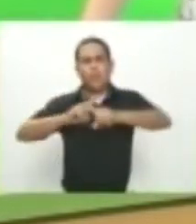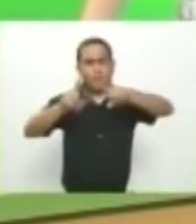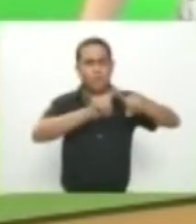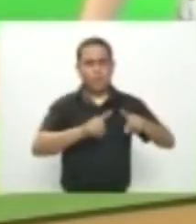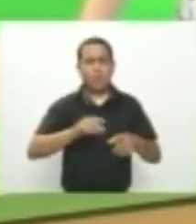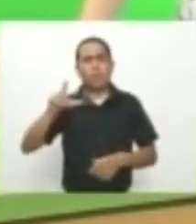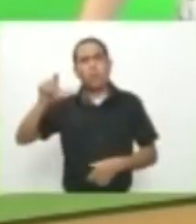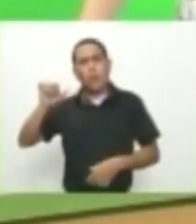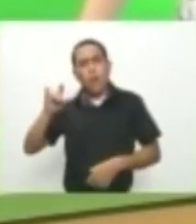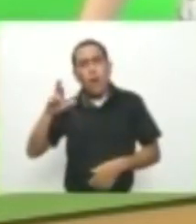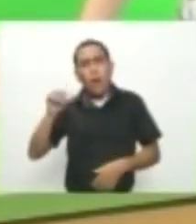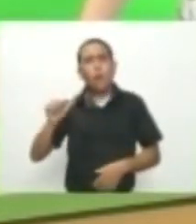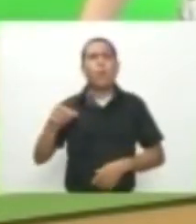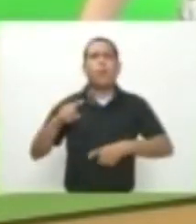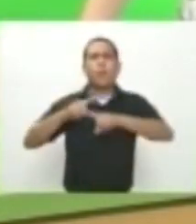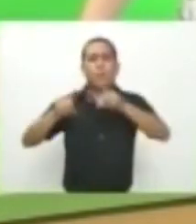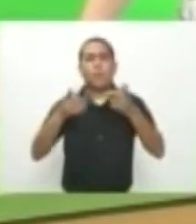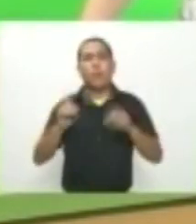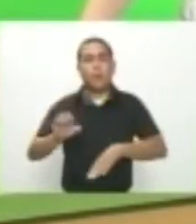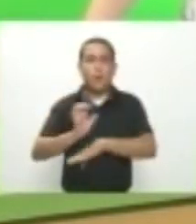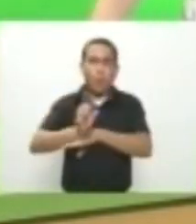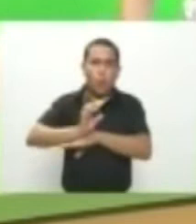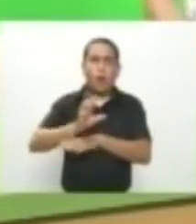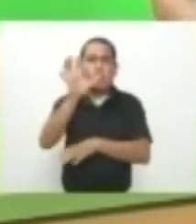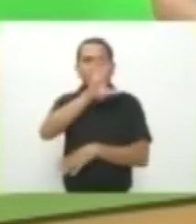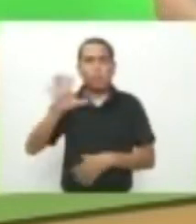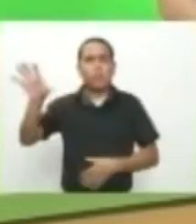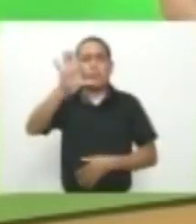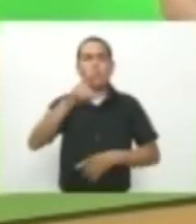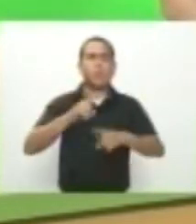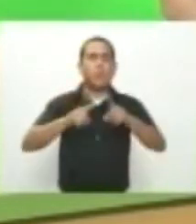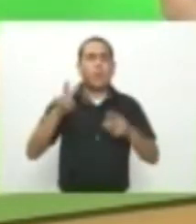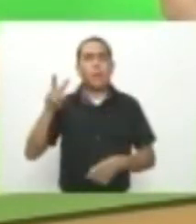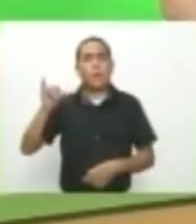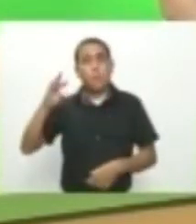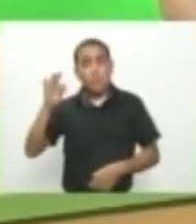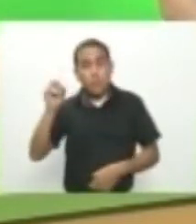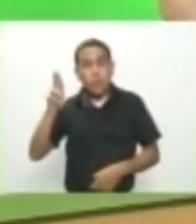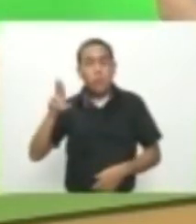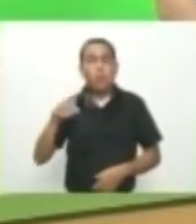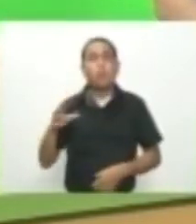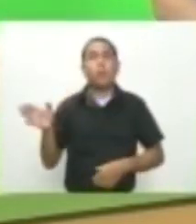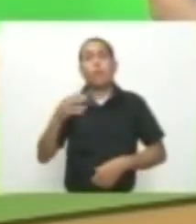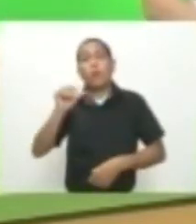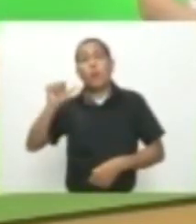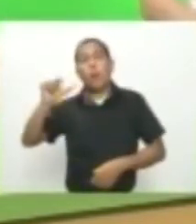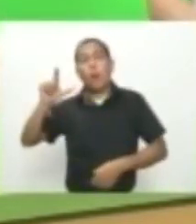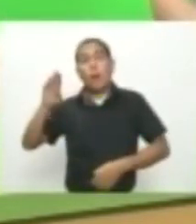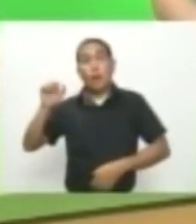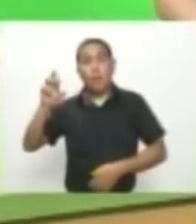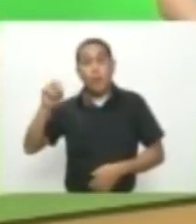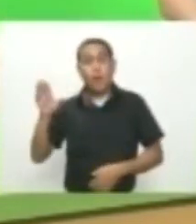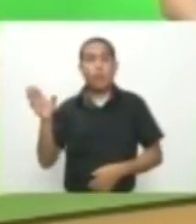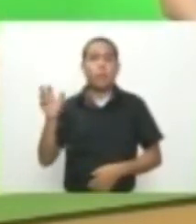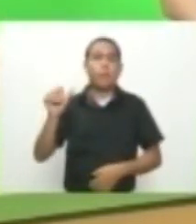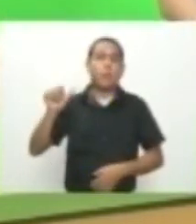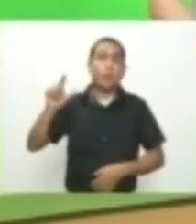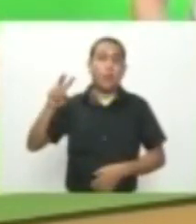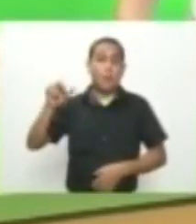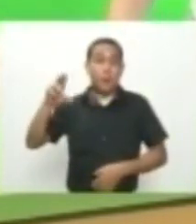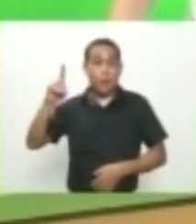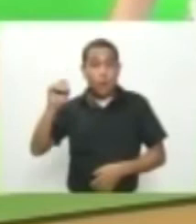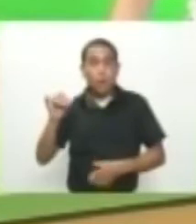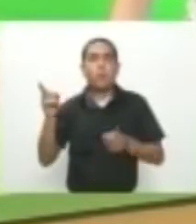está Laura Pareja Luis Polo Desde Ecuador Raquel Dávila Víctor Ropero Álvaro Alvarado Está también